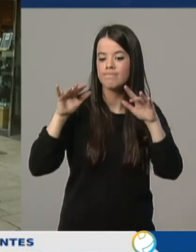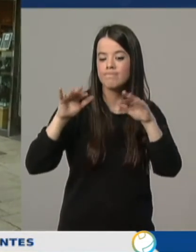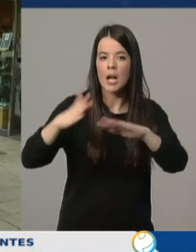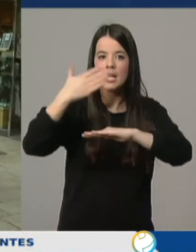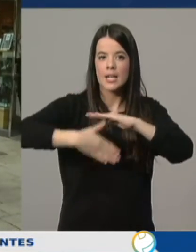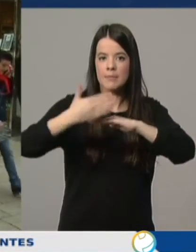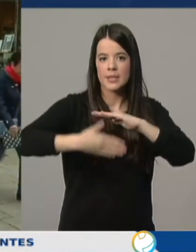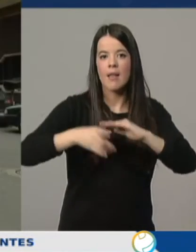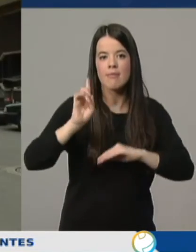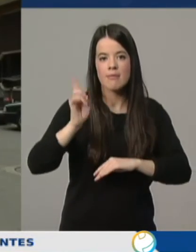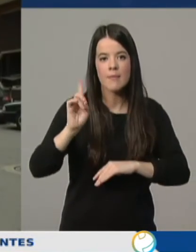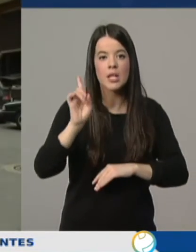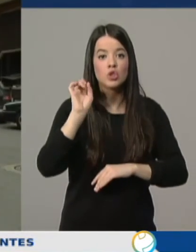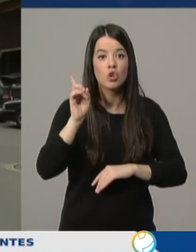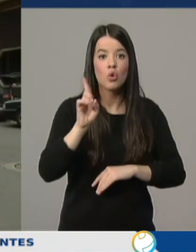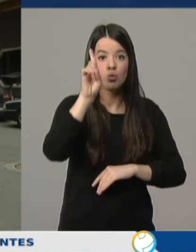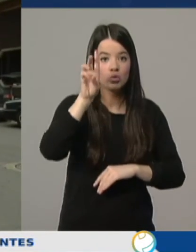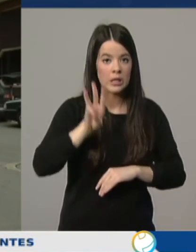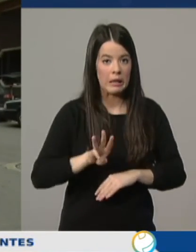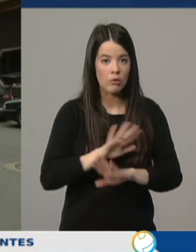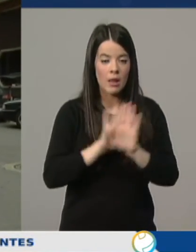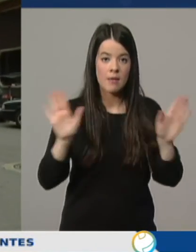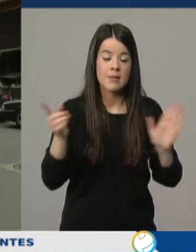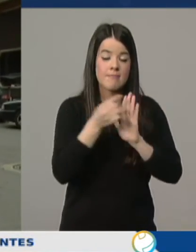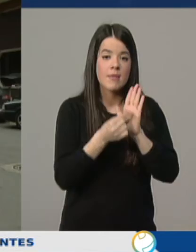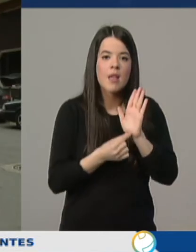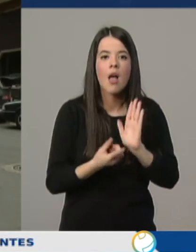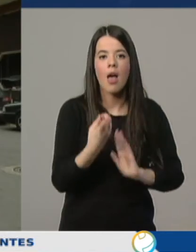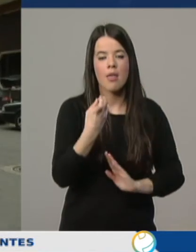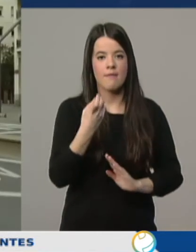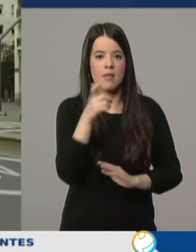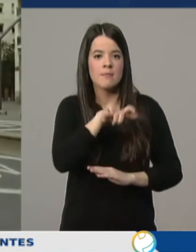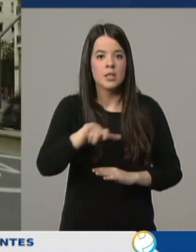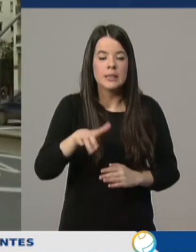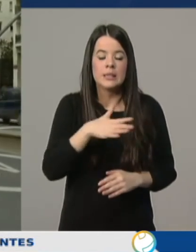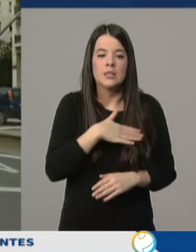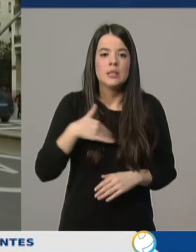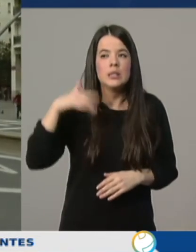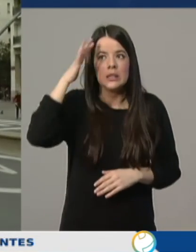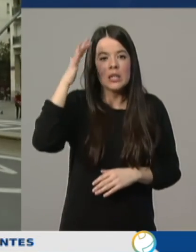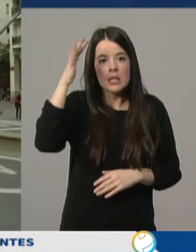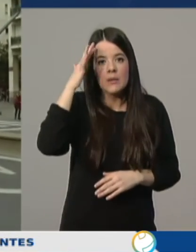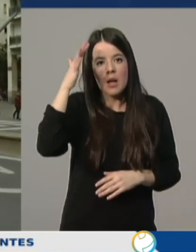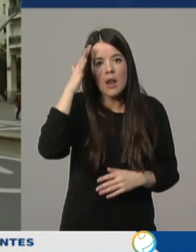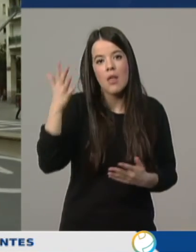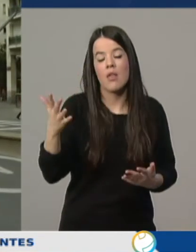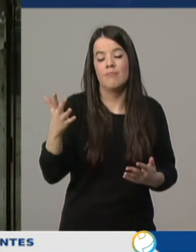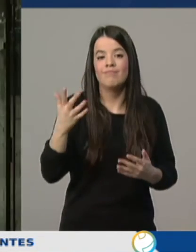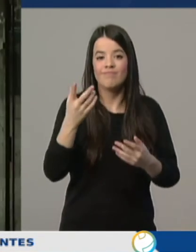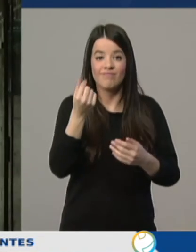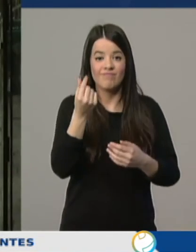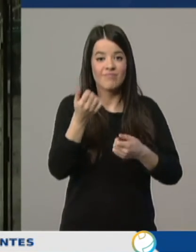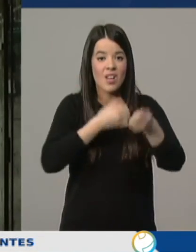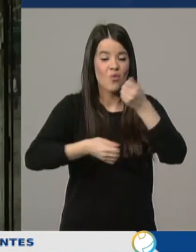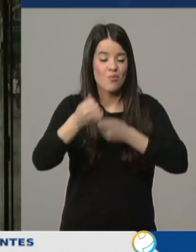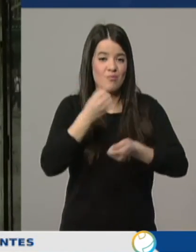la misma. Medidas necesarias y que, como nos cuentan, afrontan con sensatez y esperanza a pesar del bajo rendimiento económico que está